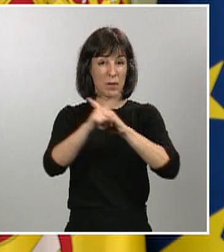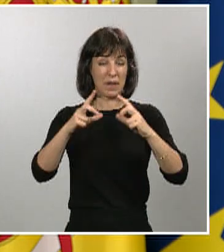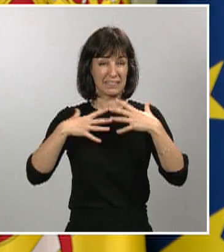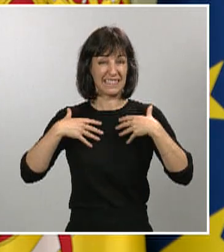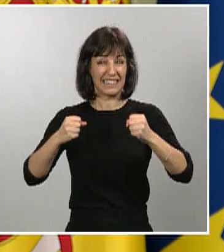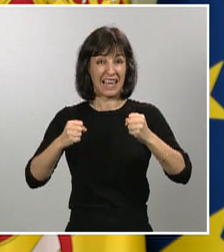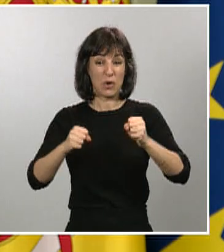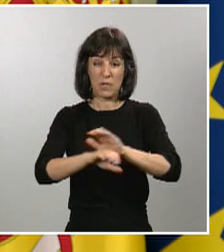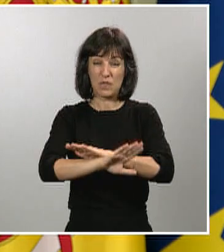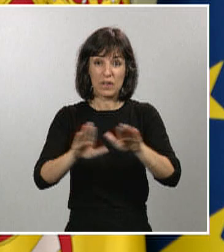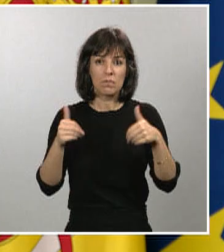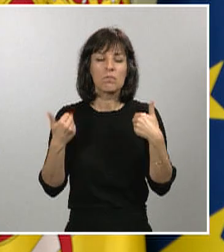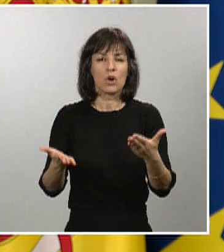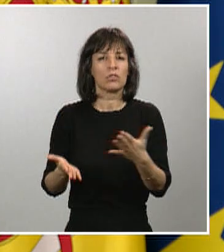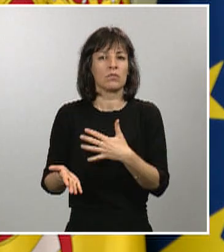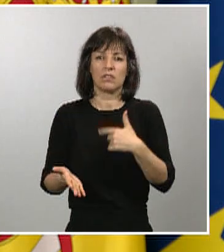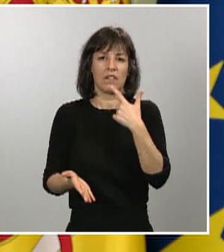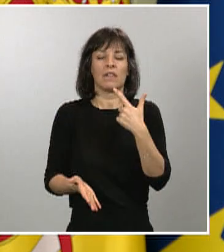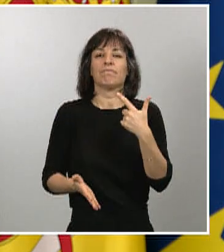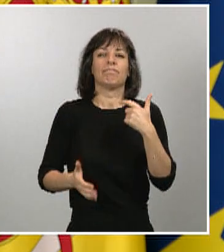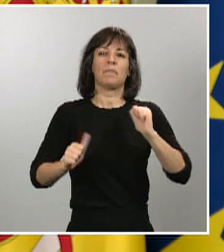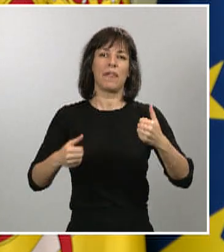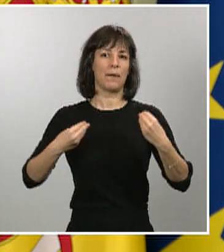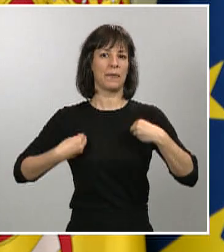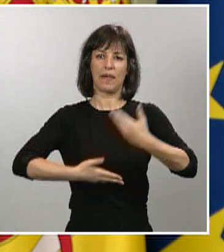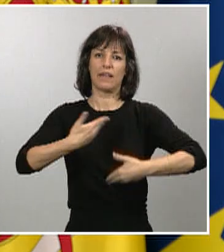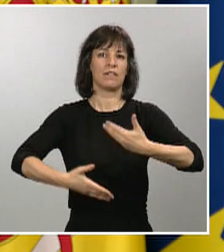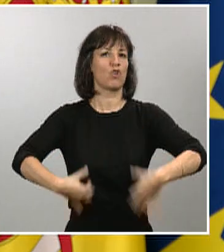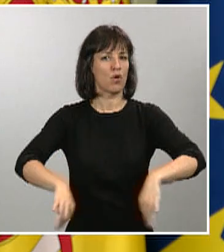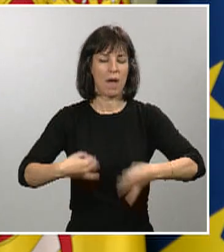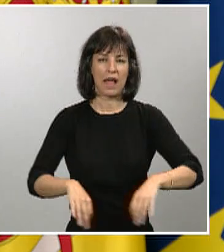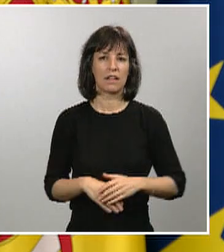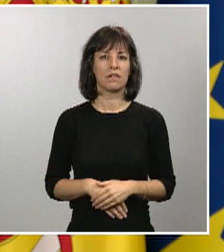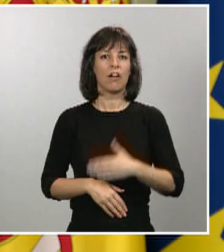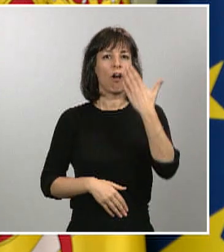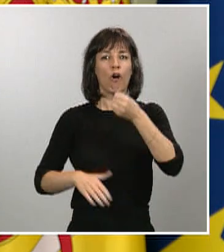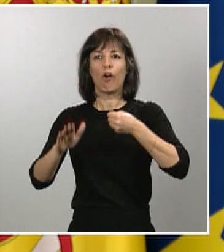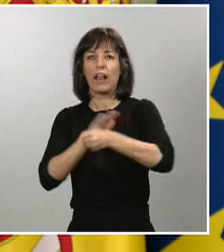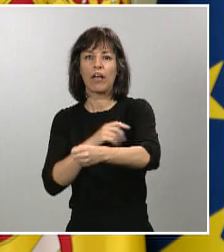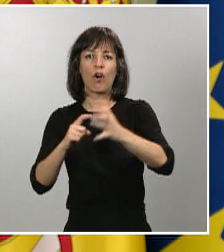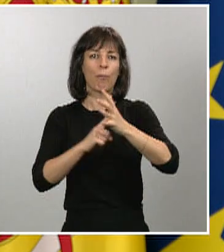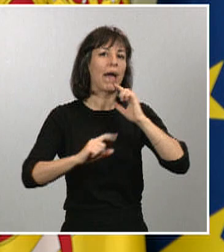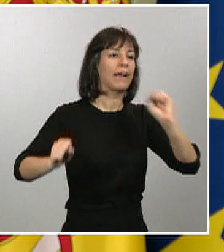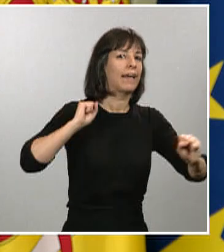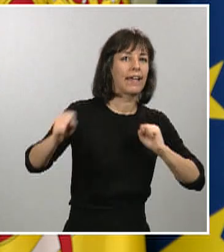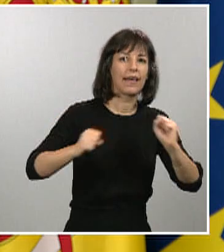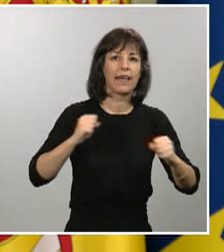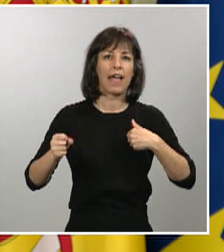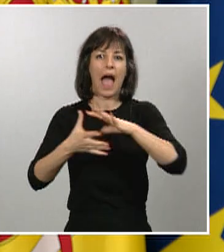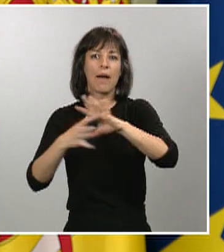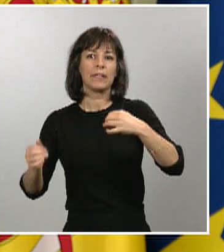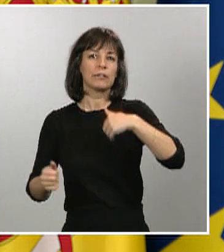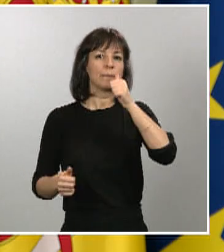recuperar la normalidad en nuestras vidas, volver al colegio, correr en el parque, tomar algo con nuestros amigos o